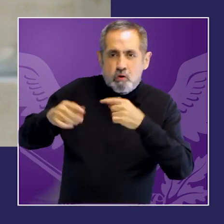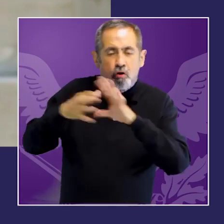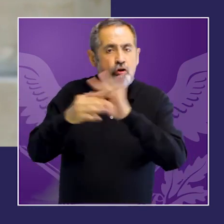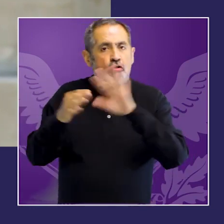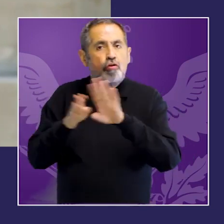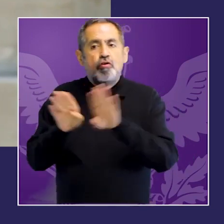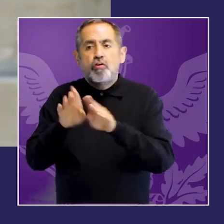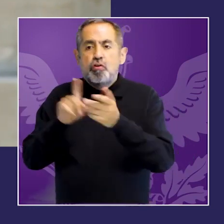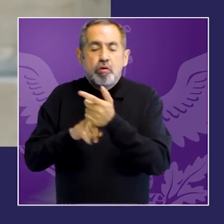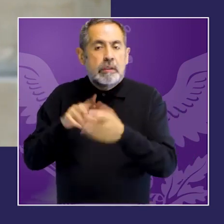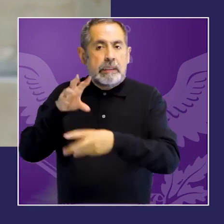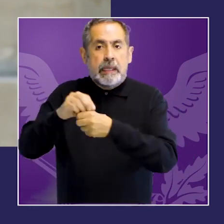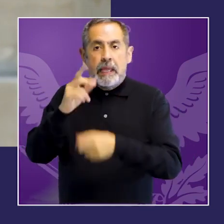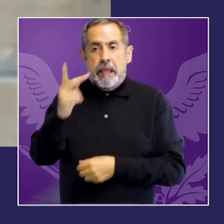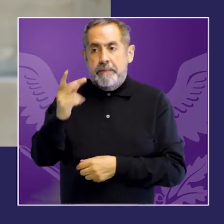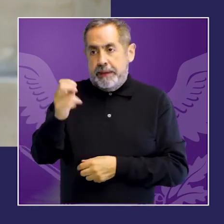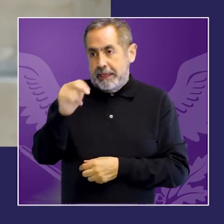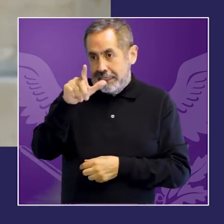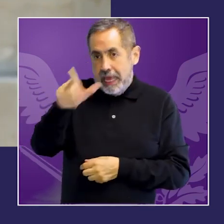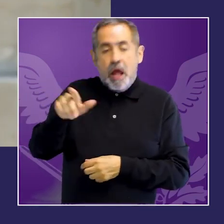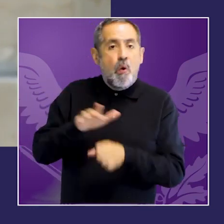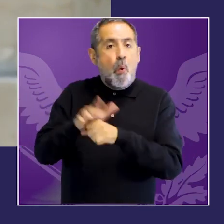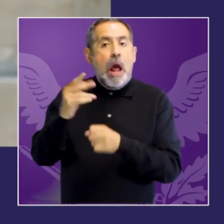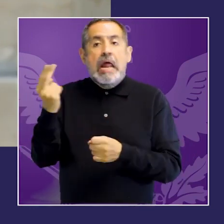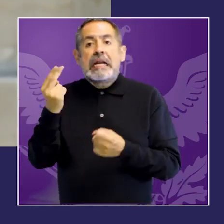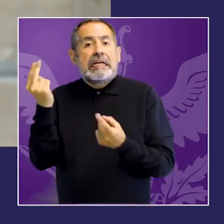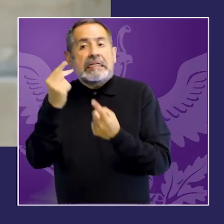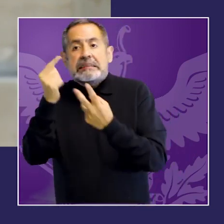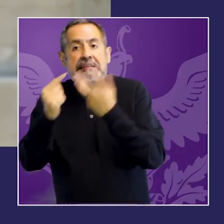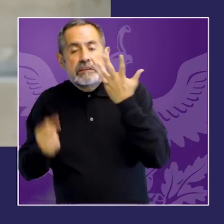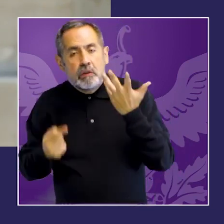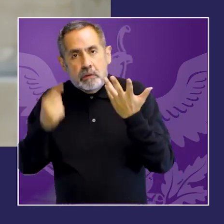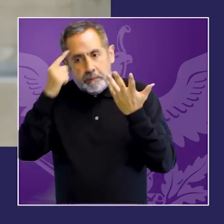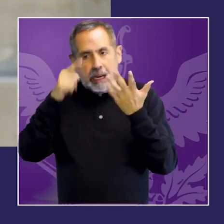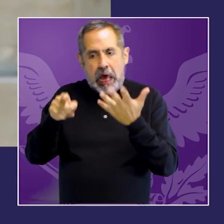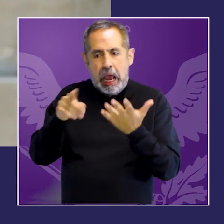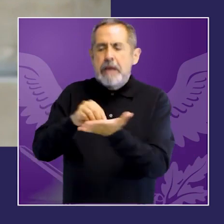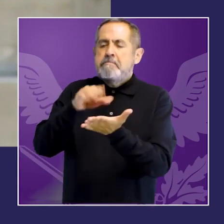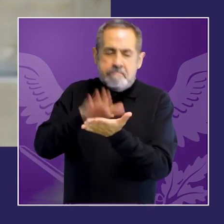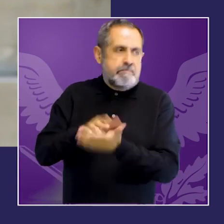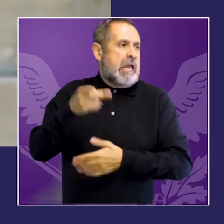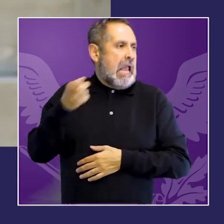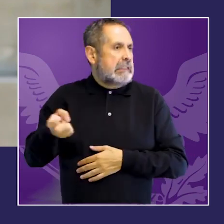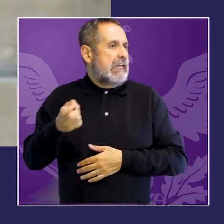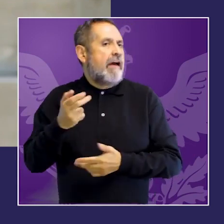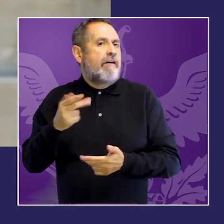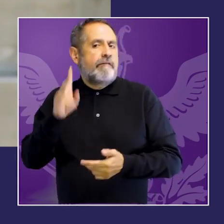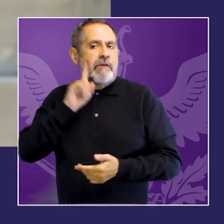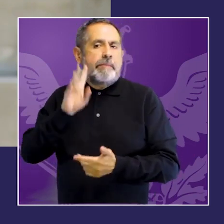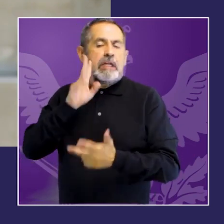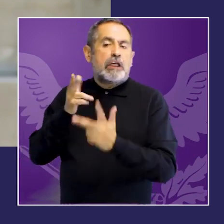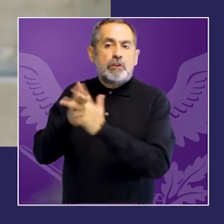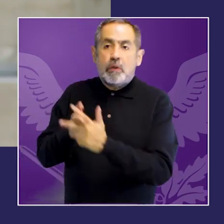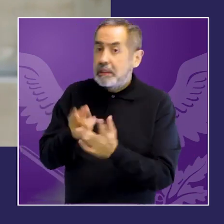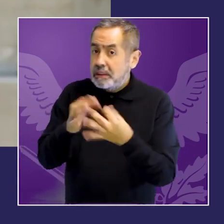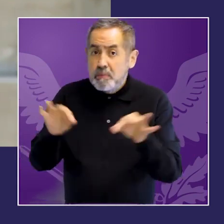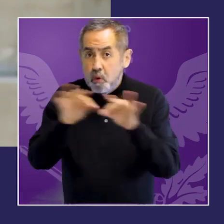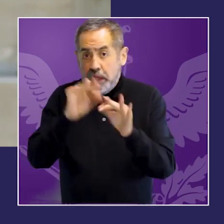ahora las sentencias que vimos muestran también debates que se presentan de manera recurrente